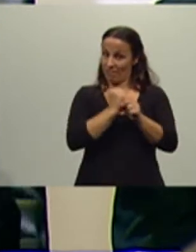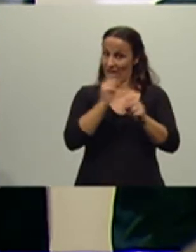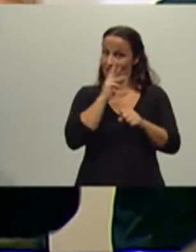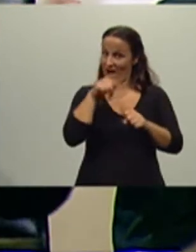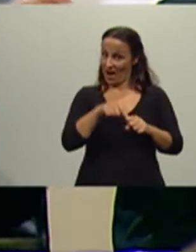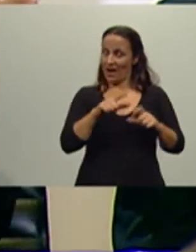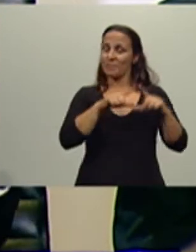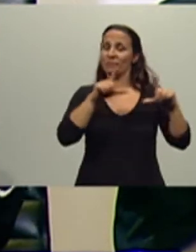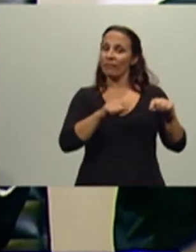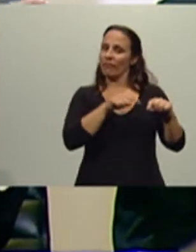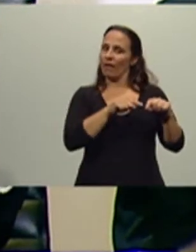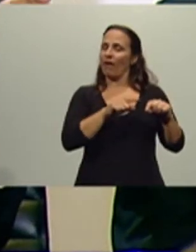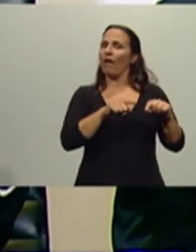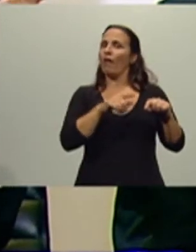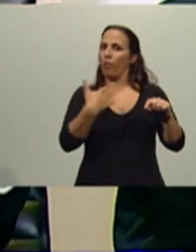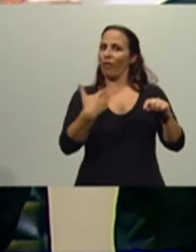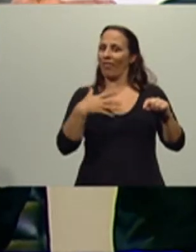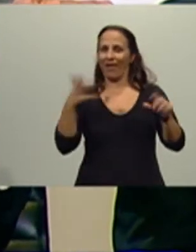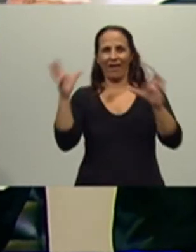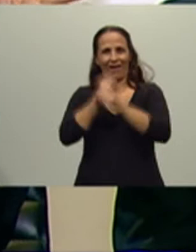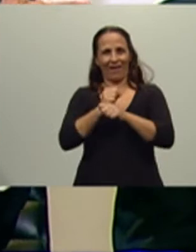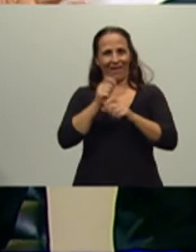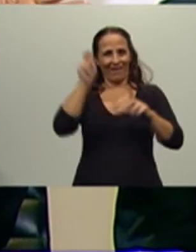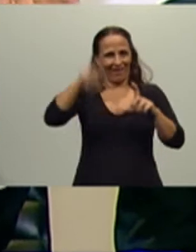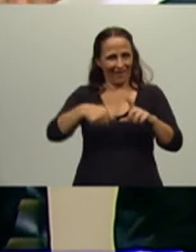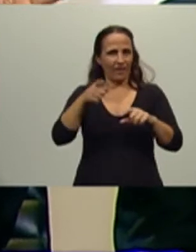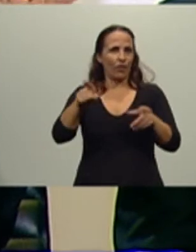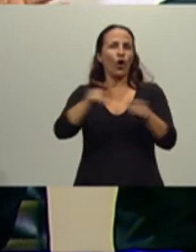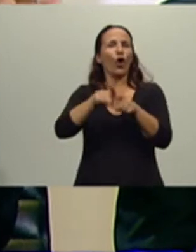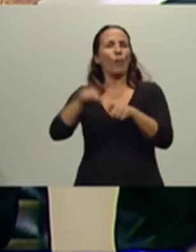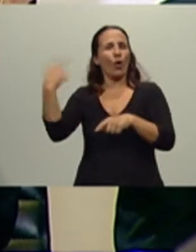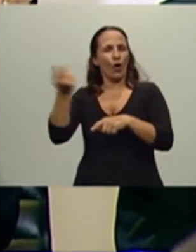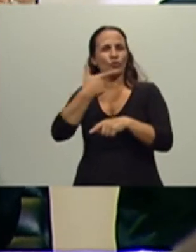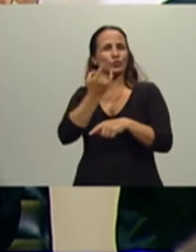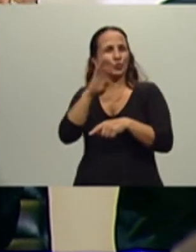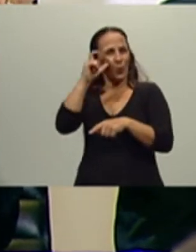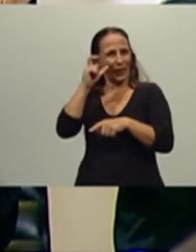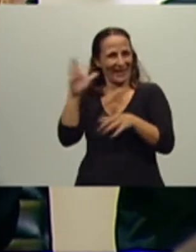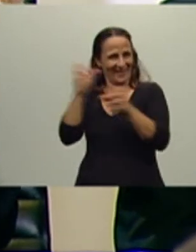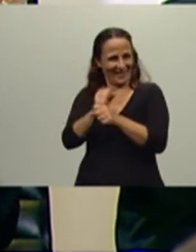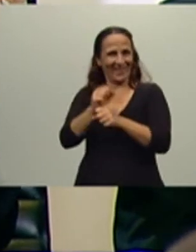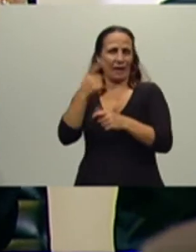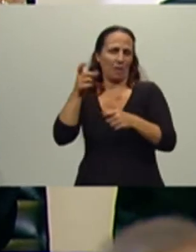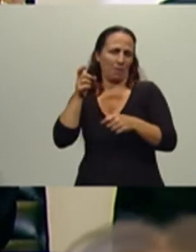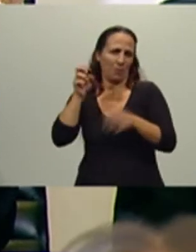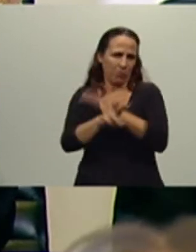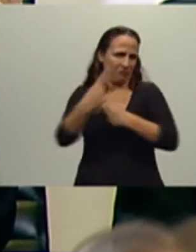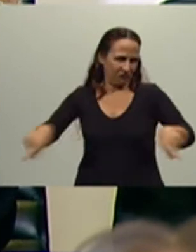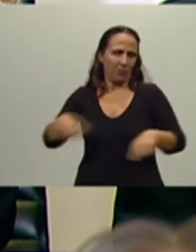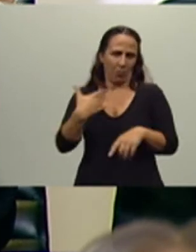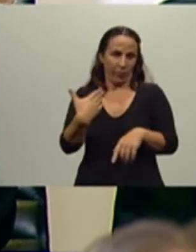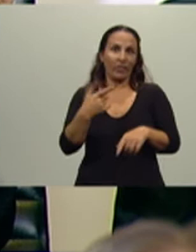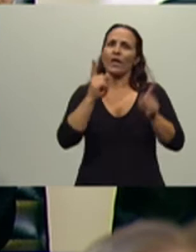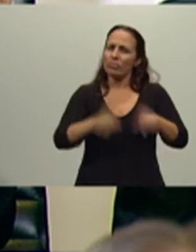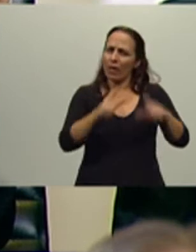no solamente utilizarla como un medio de transporte como es la característica tarjeta de sube, sino tener todos sus datos, su registro